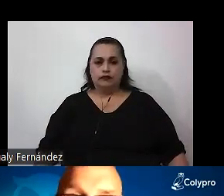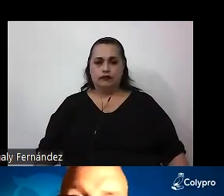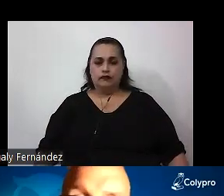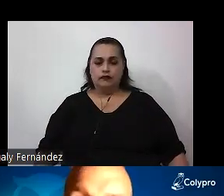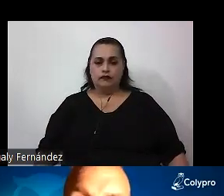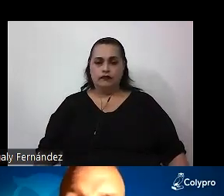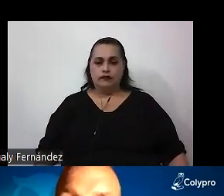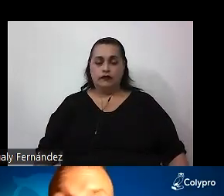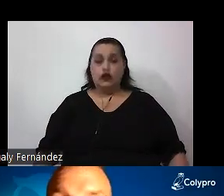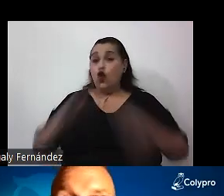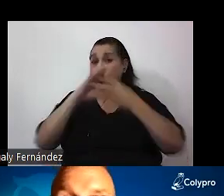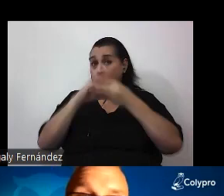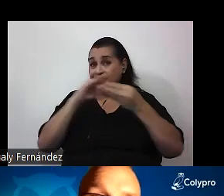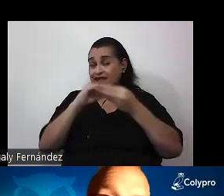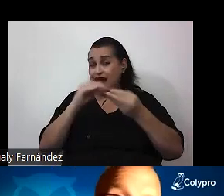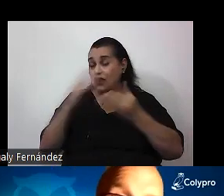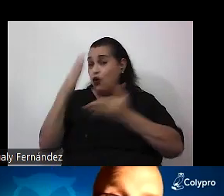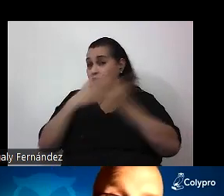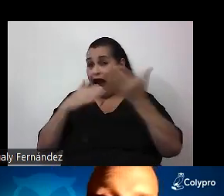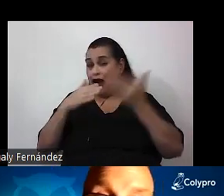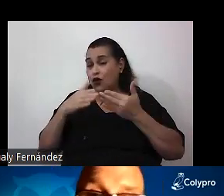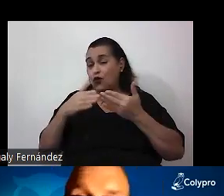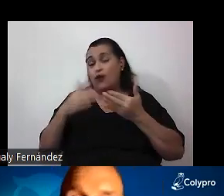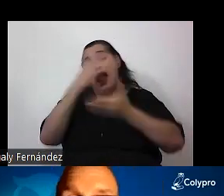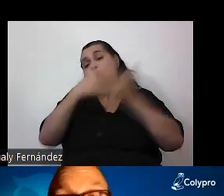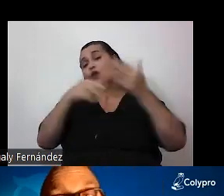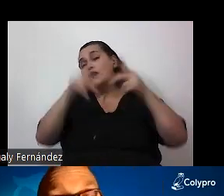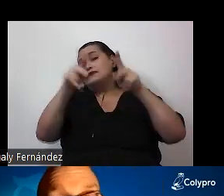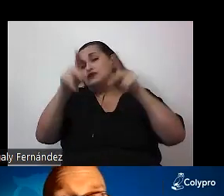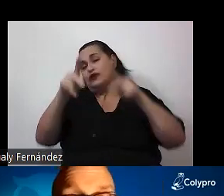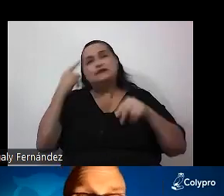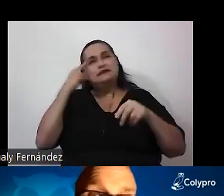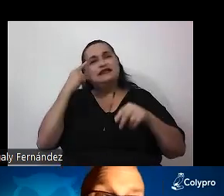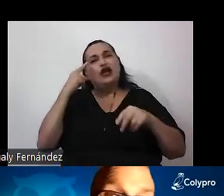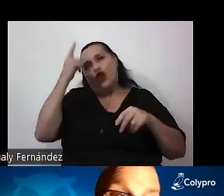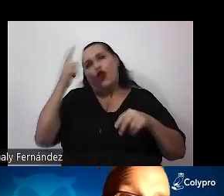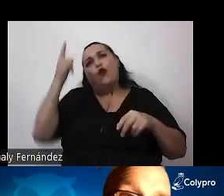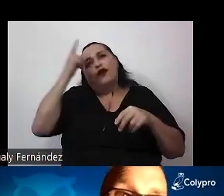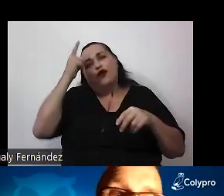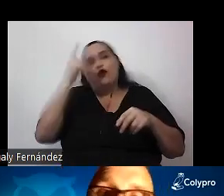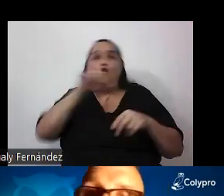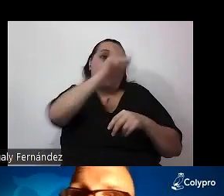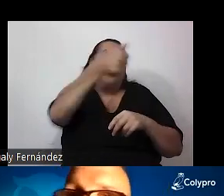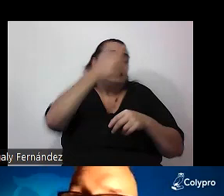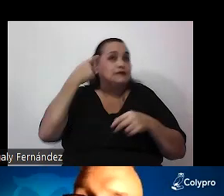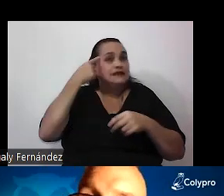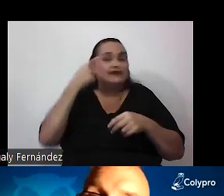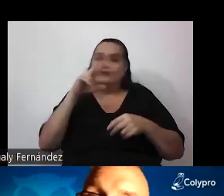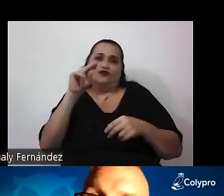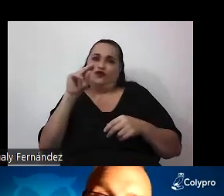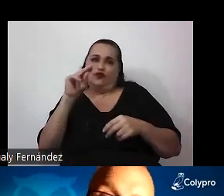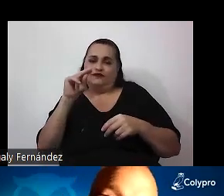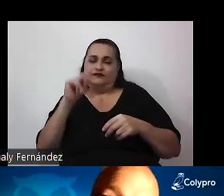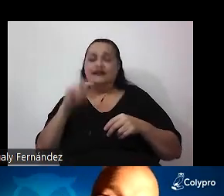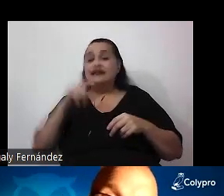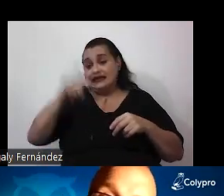Un comentario sobre algo que por ahí para algunos, para algunas es obvio, y para otras no. ¿Es necesaria